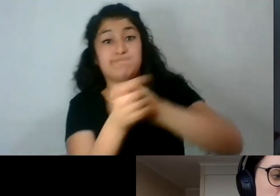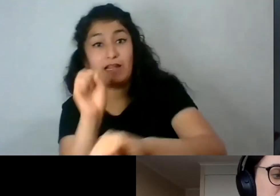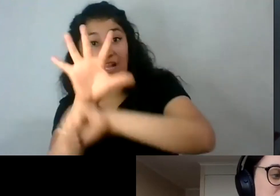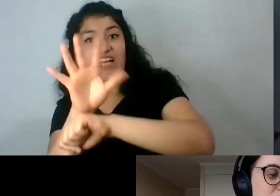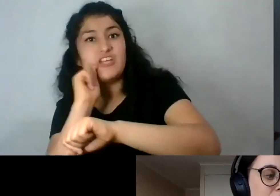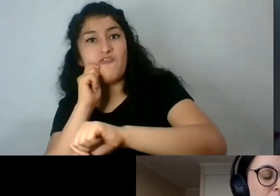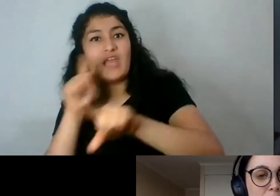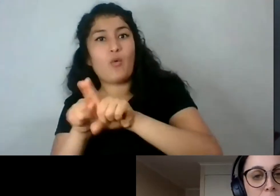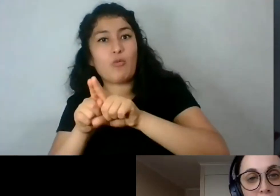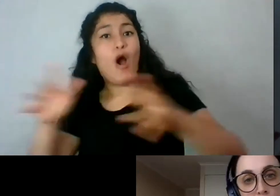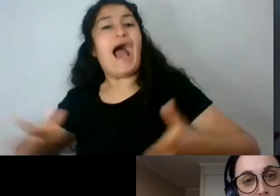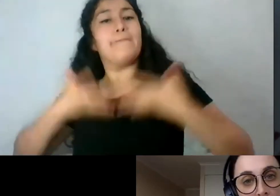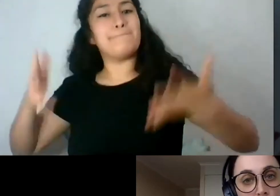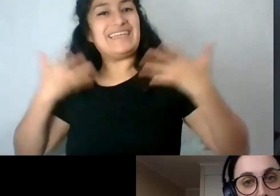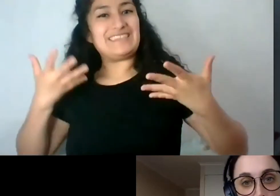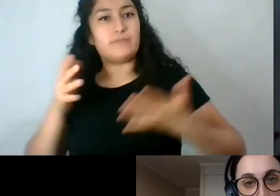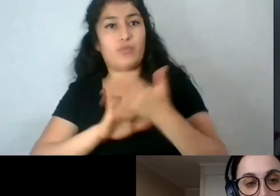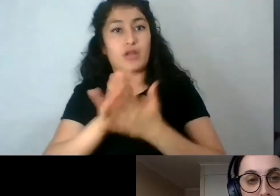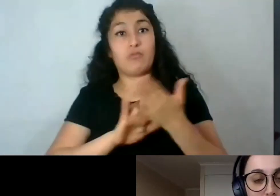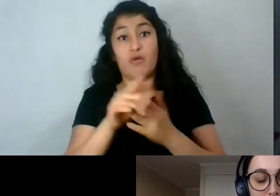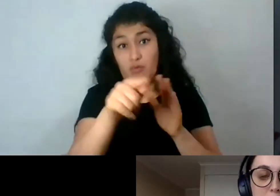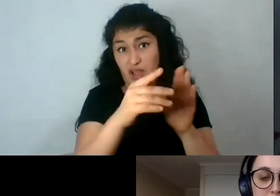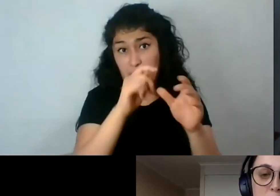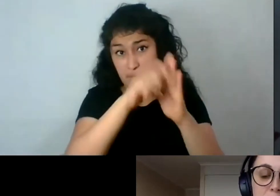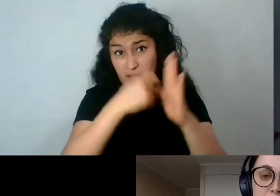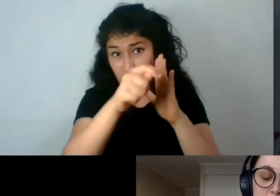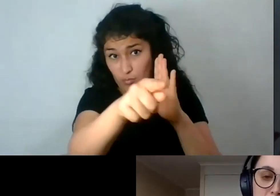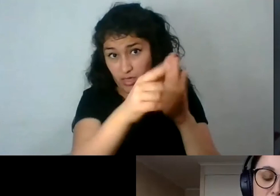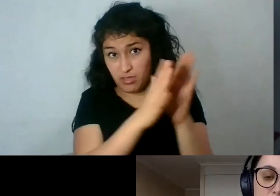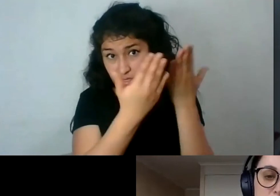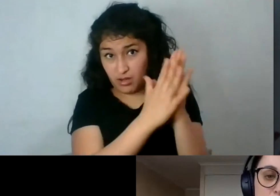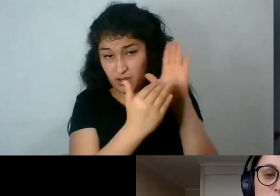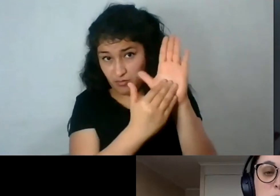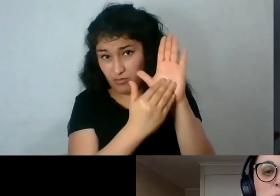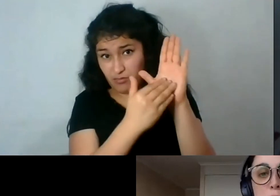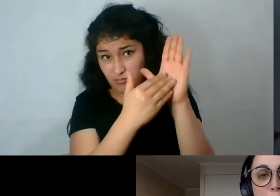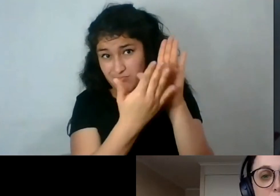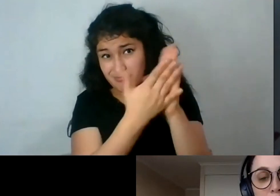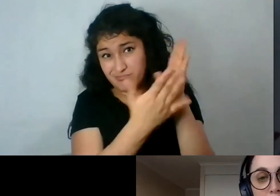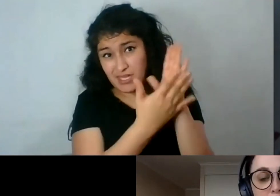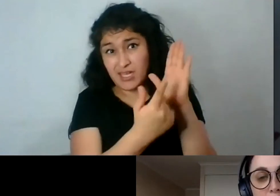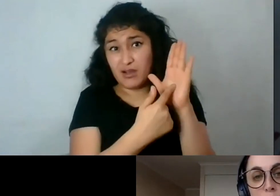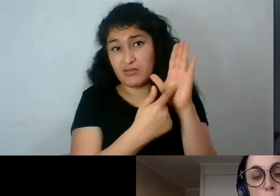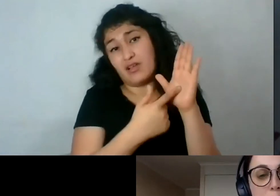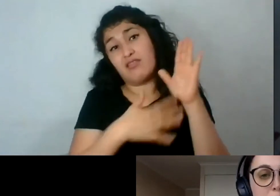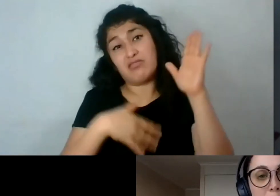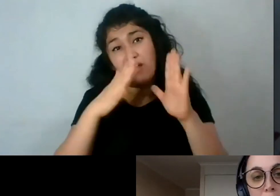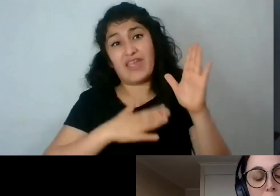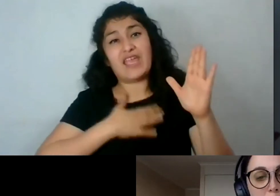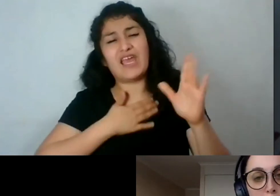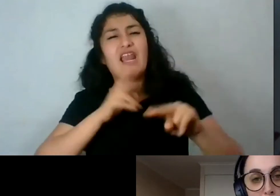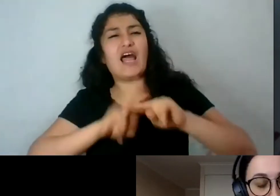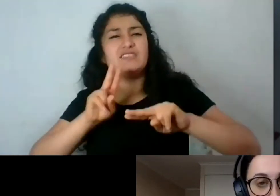Porque si hicieran una película de la parábola del sembrador, por mucho que quisieran hacerlo ultra,